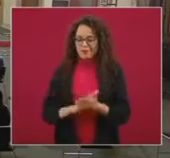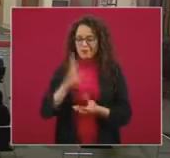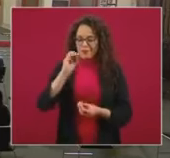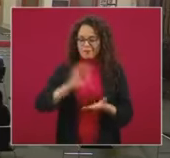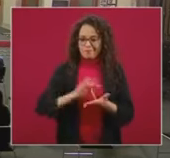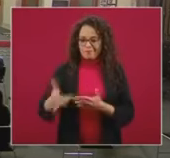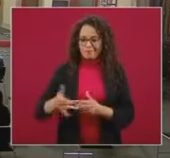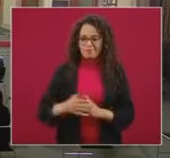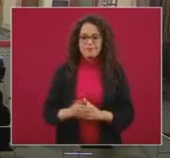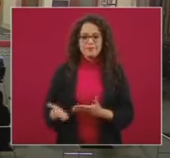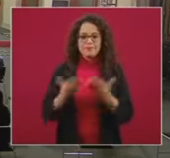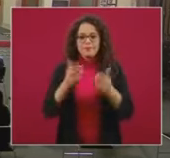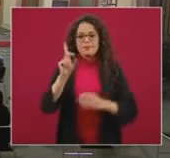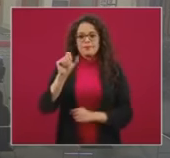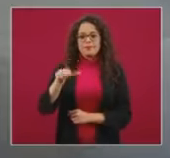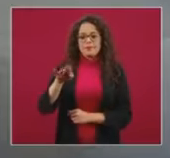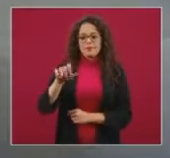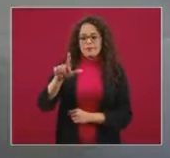Daniela Pastrana.